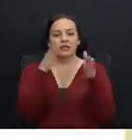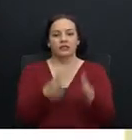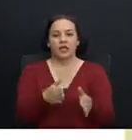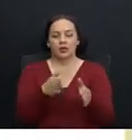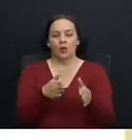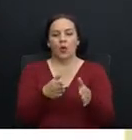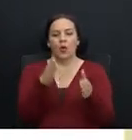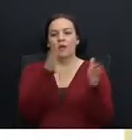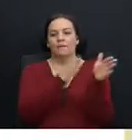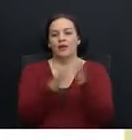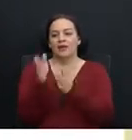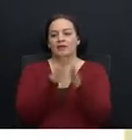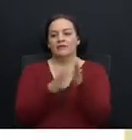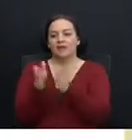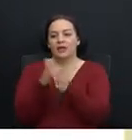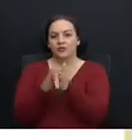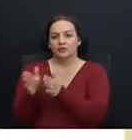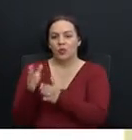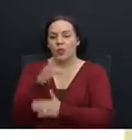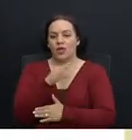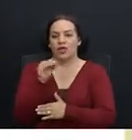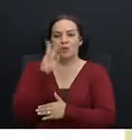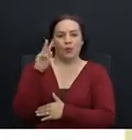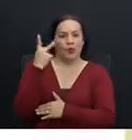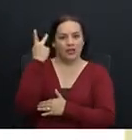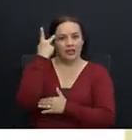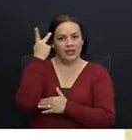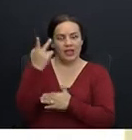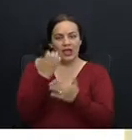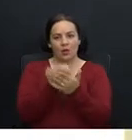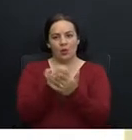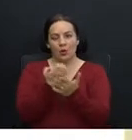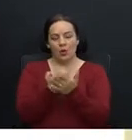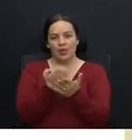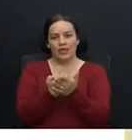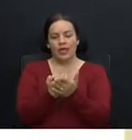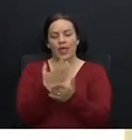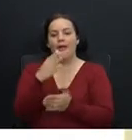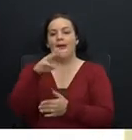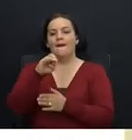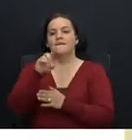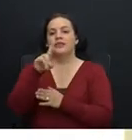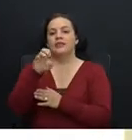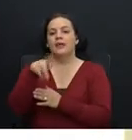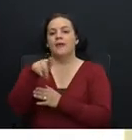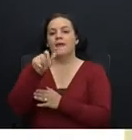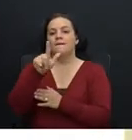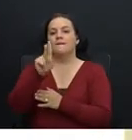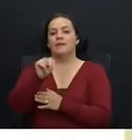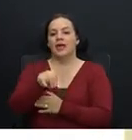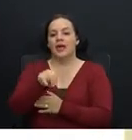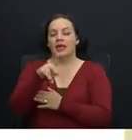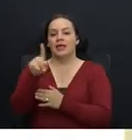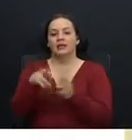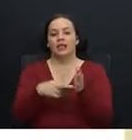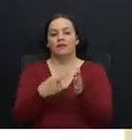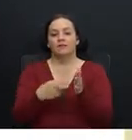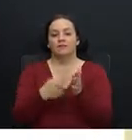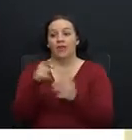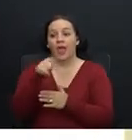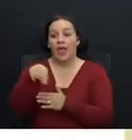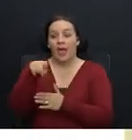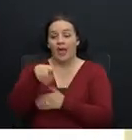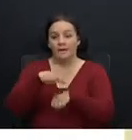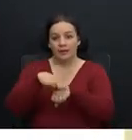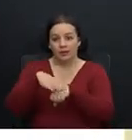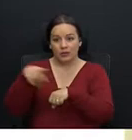Planificación y Política Económica, Mideplan, se le remitió a los miembros de la Comisión